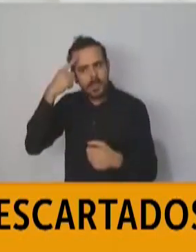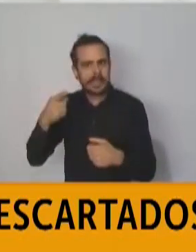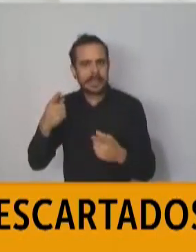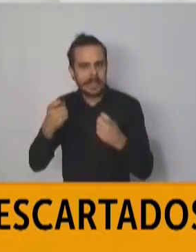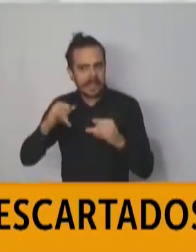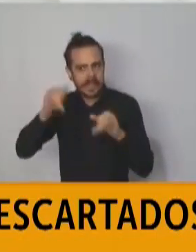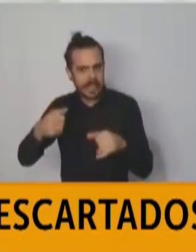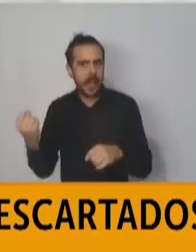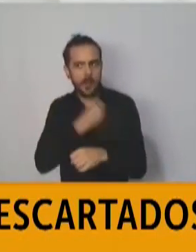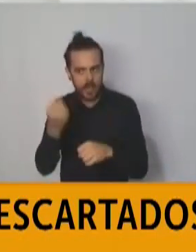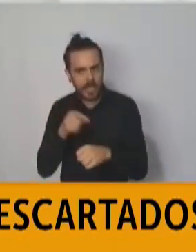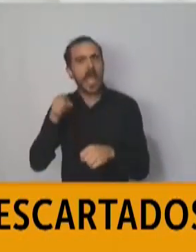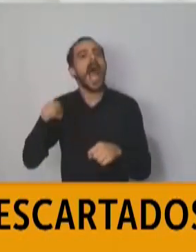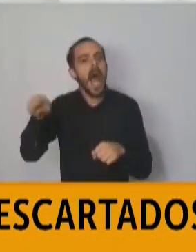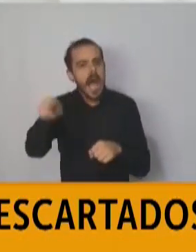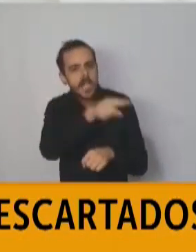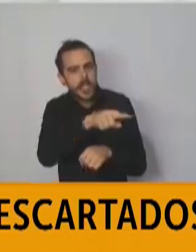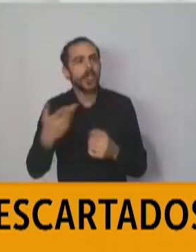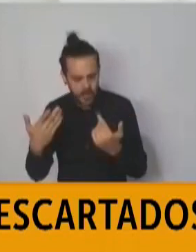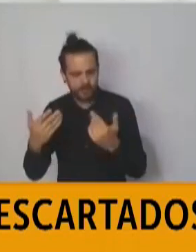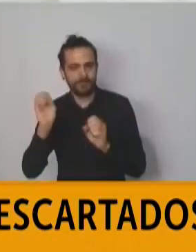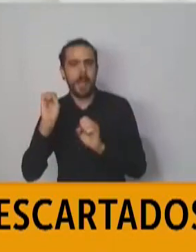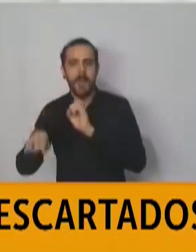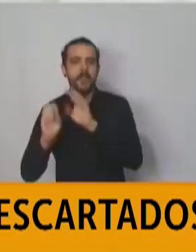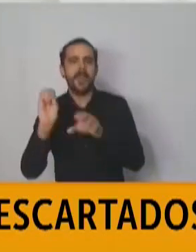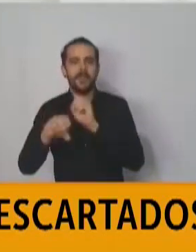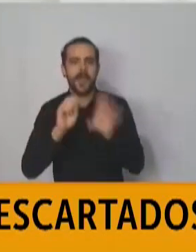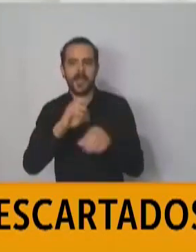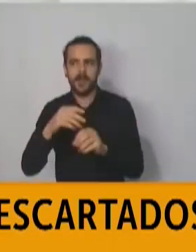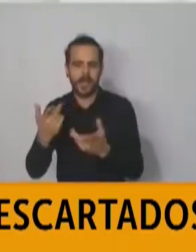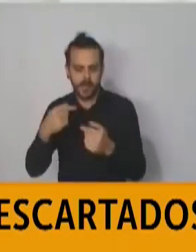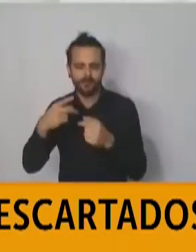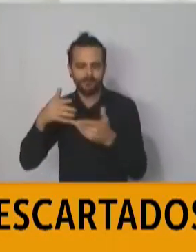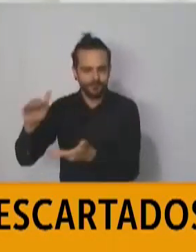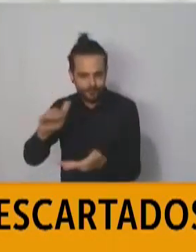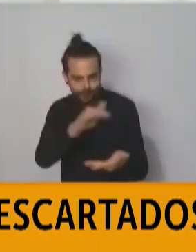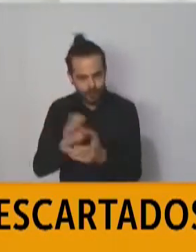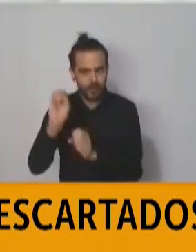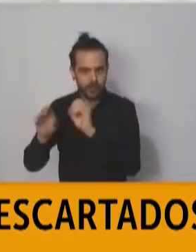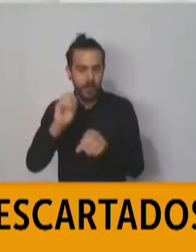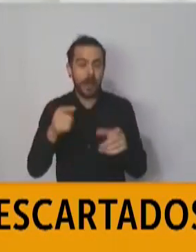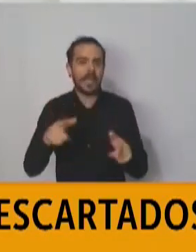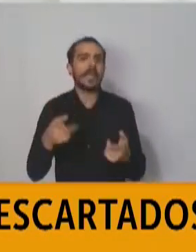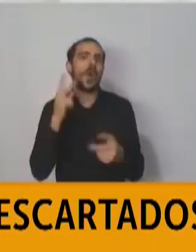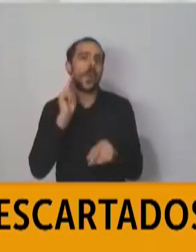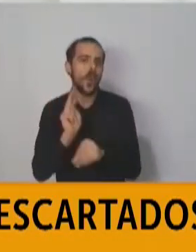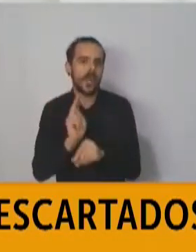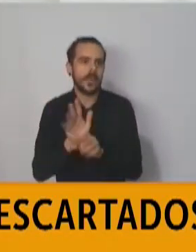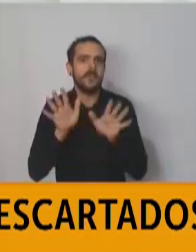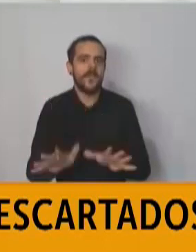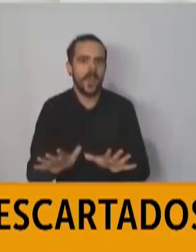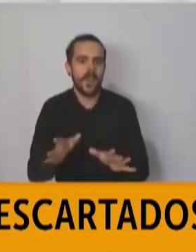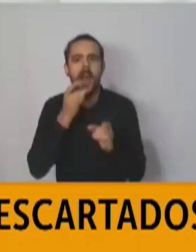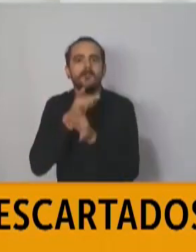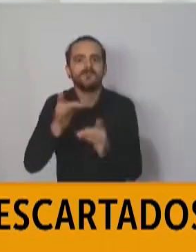que permiten evitar el contagio o la propagación del virus. También en el mismo sentido hemos